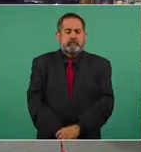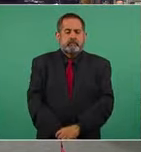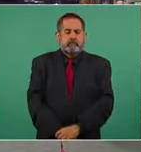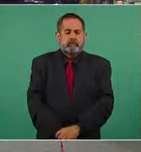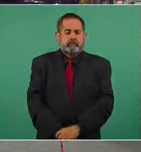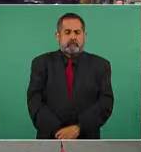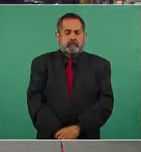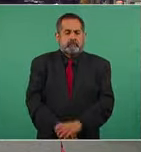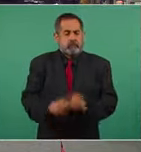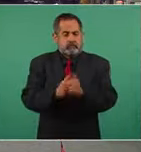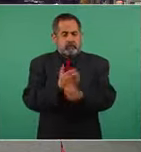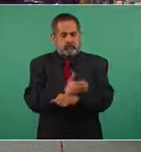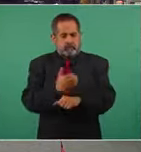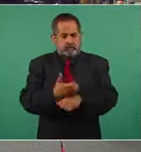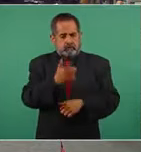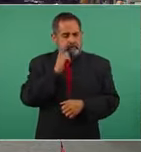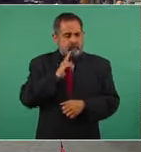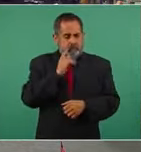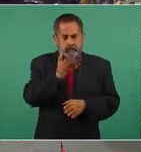Con las compañeras nos vamos.